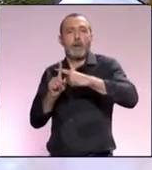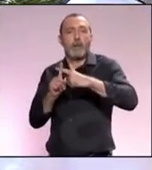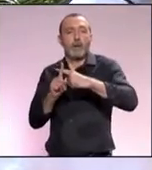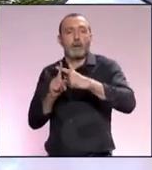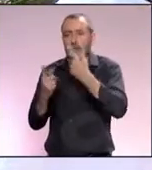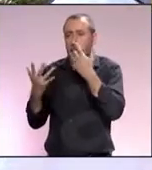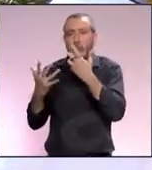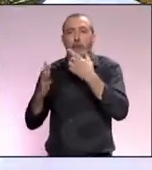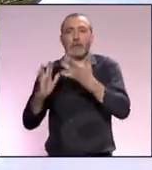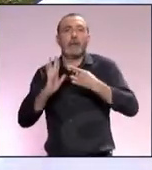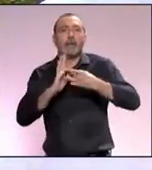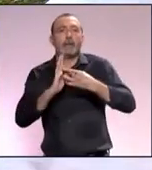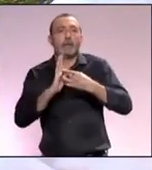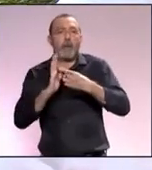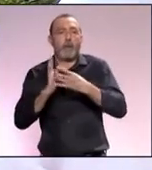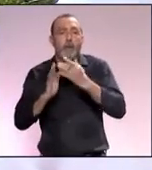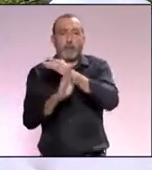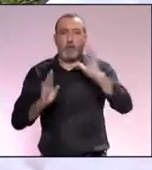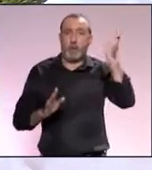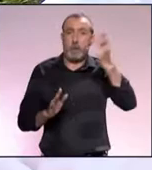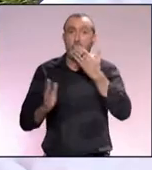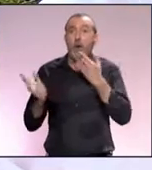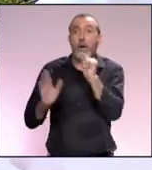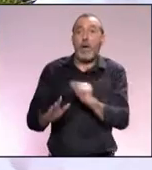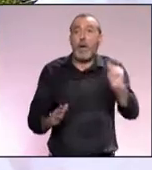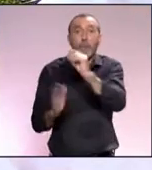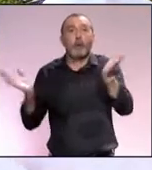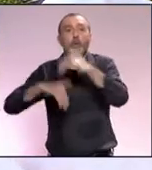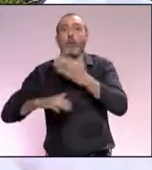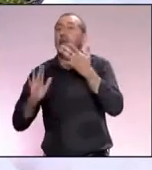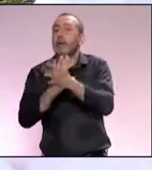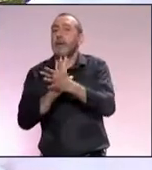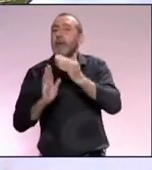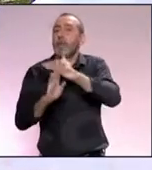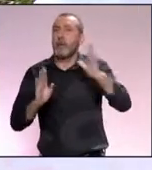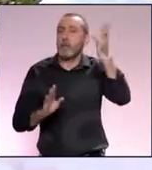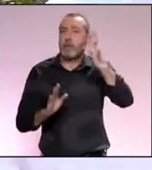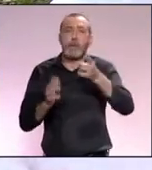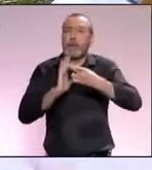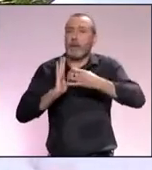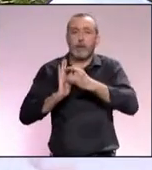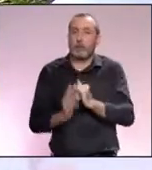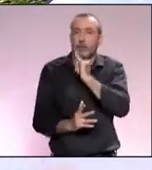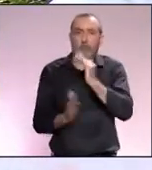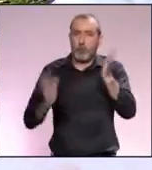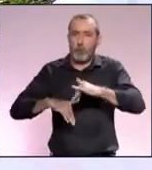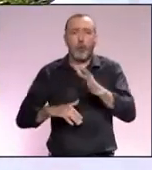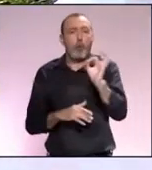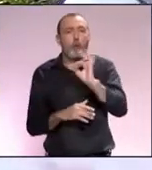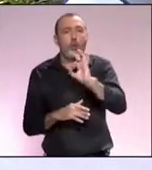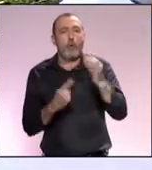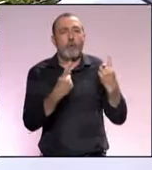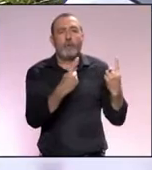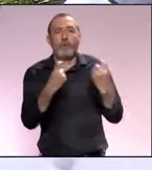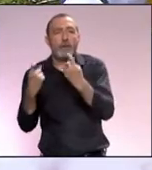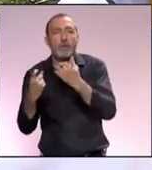idea de la salud del medioambiente. Si no hay abejas, es que el medioambiente no tiene la calidad suficiente o les falta